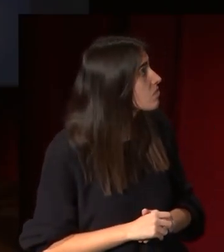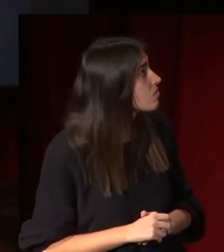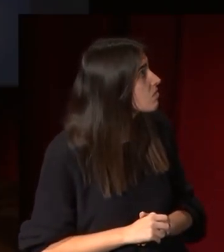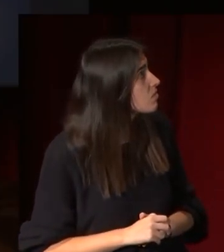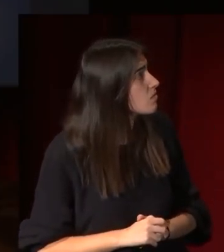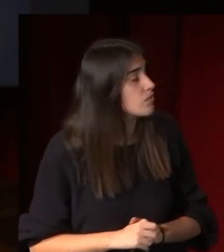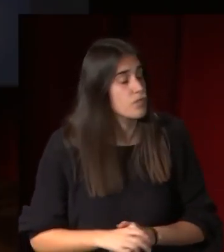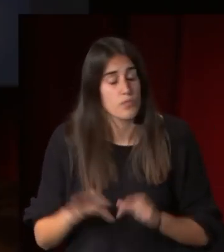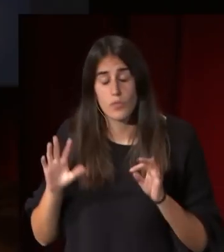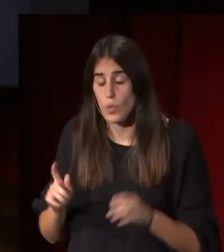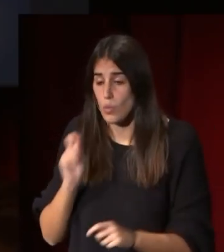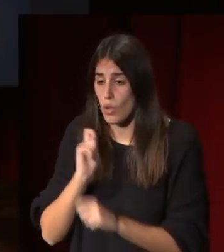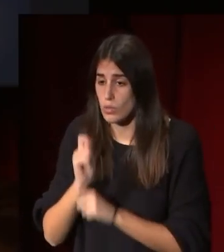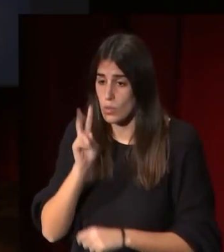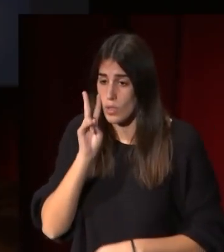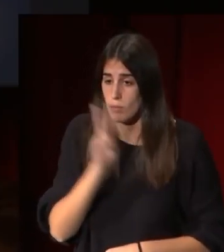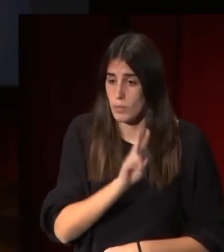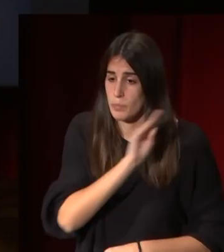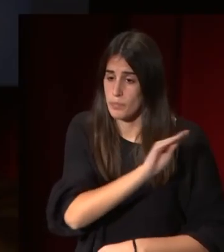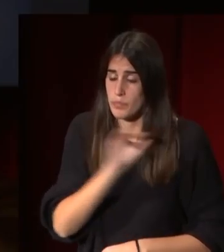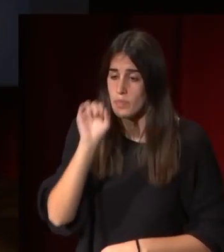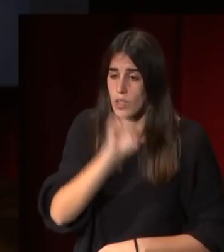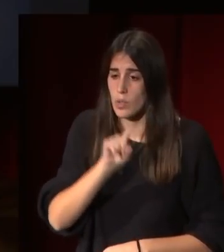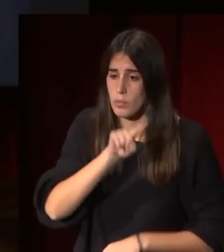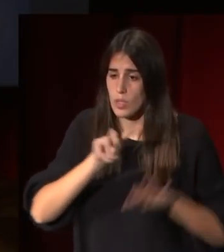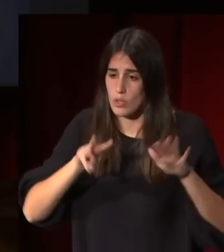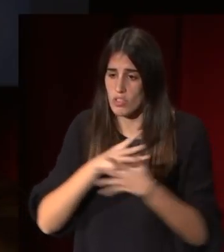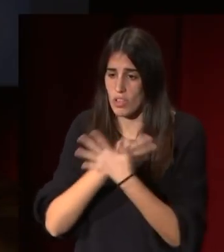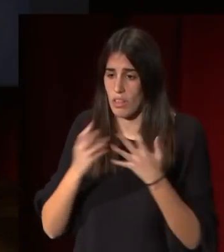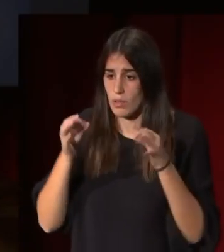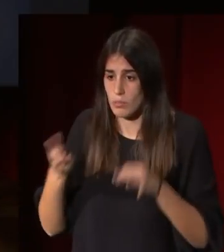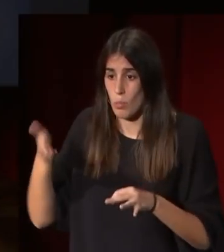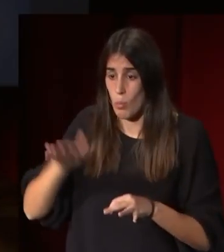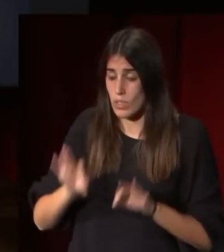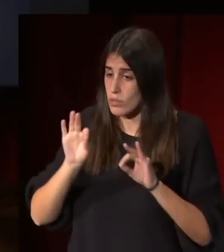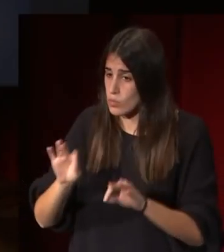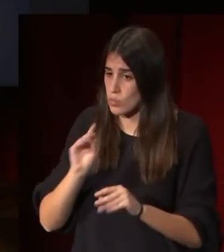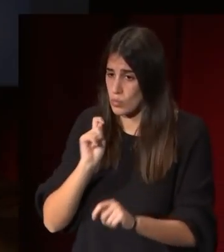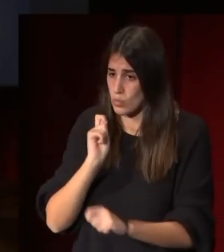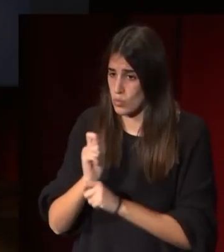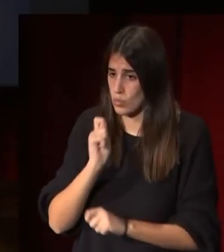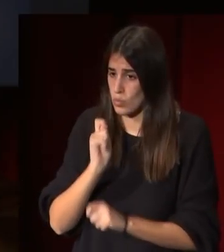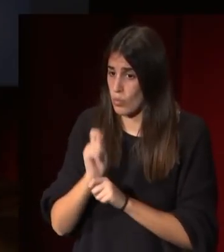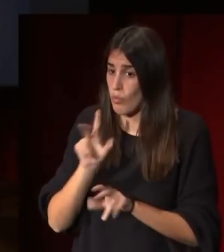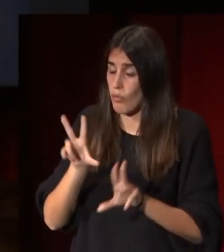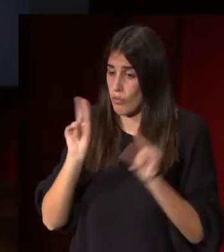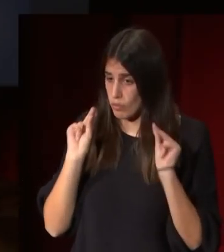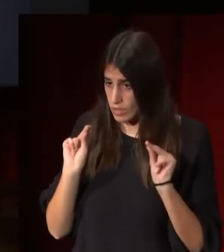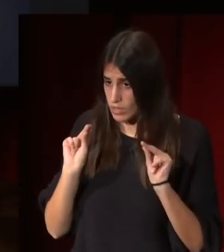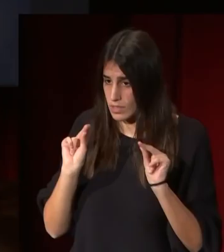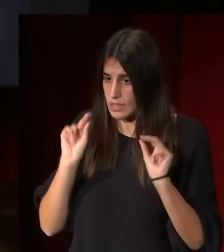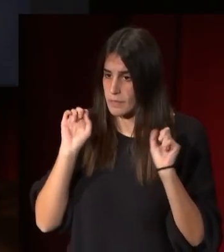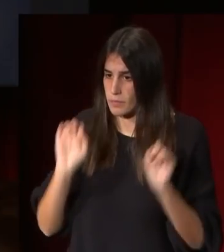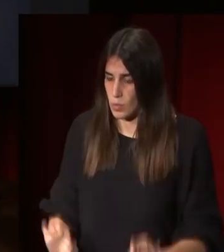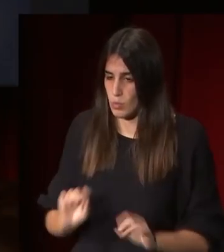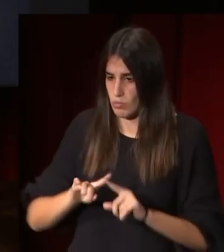ella fallece en 1818 él concluye esta obra y esta obra llega